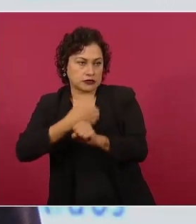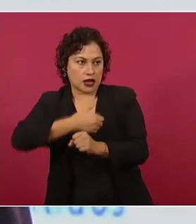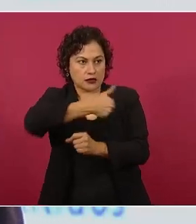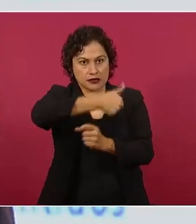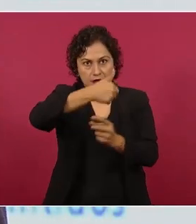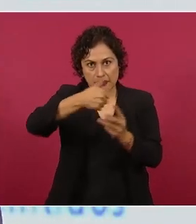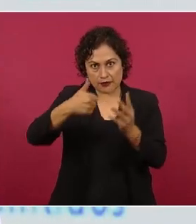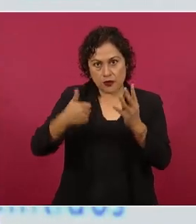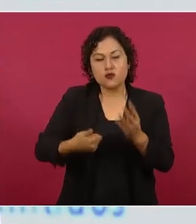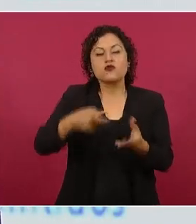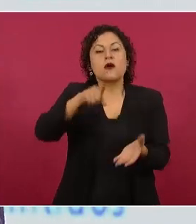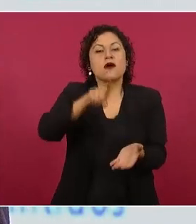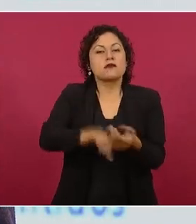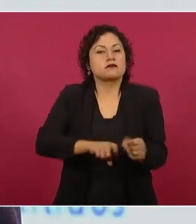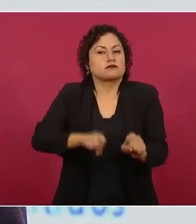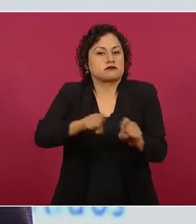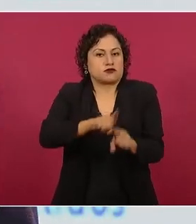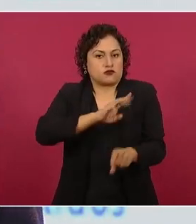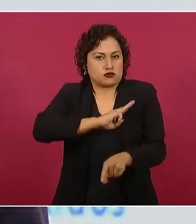municipio.